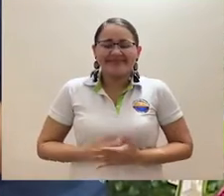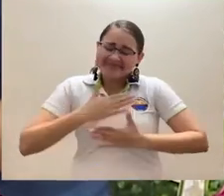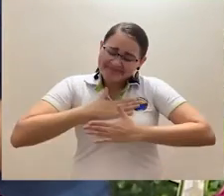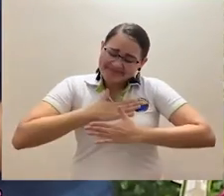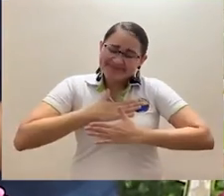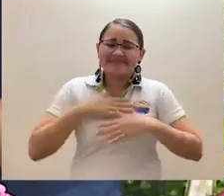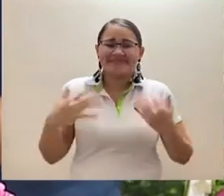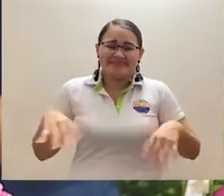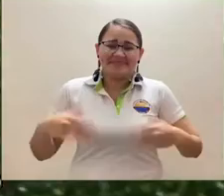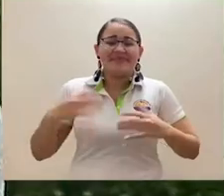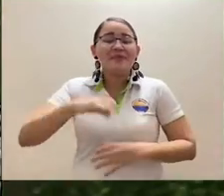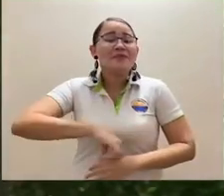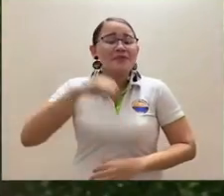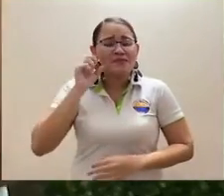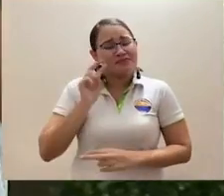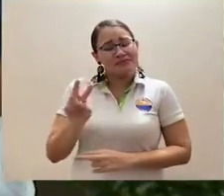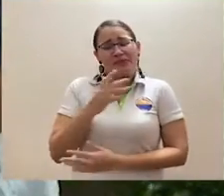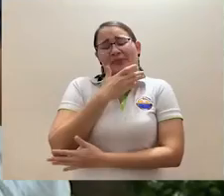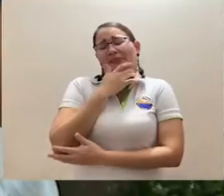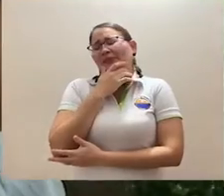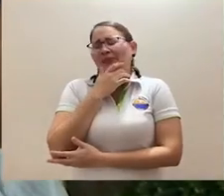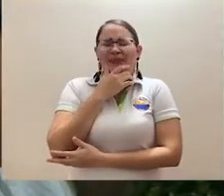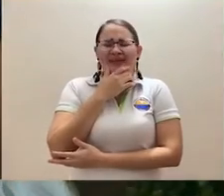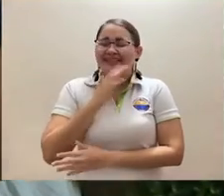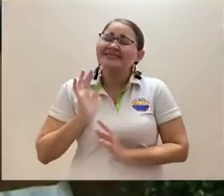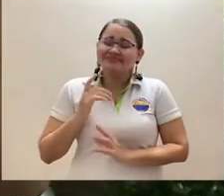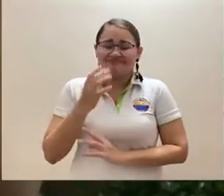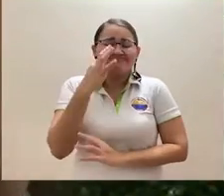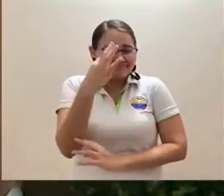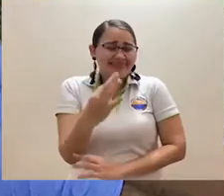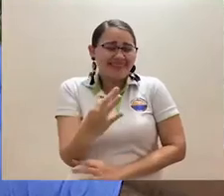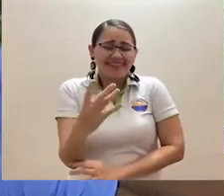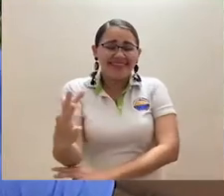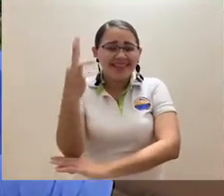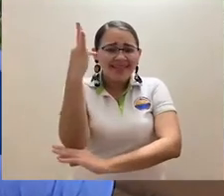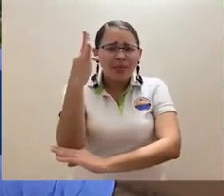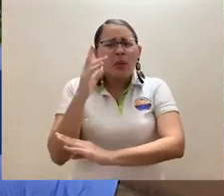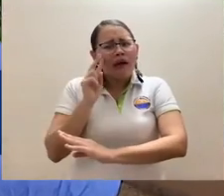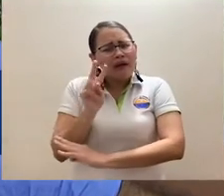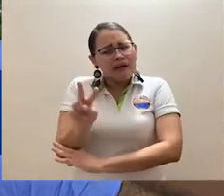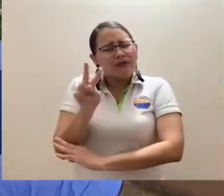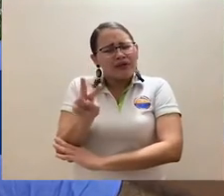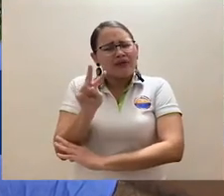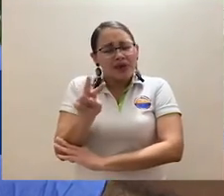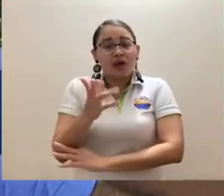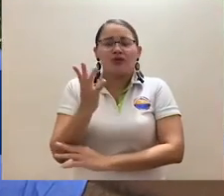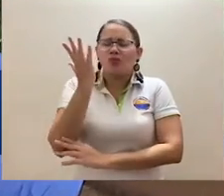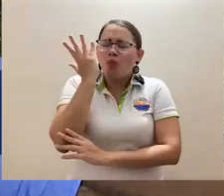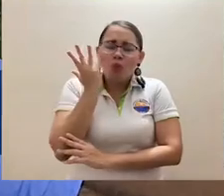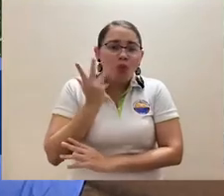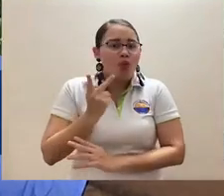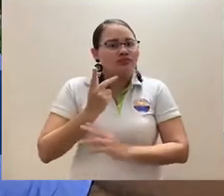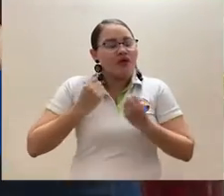Me siento muy orgullosa de ella porque soy testigo de todos sus esfuerzos, de sus días y